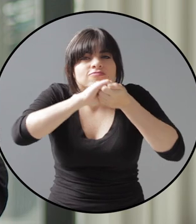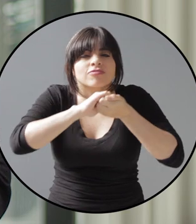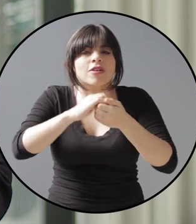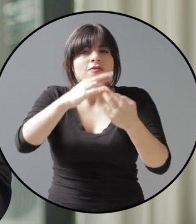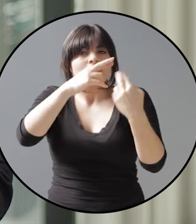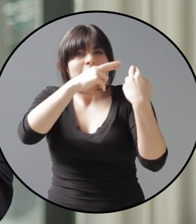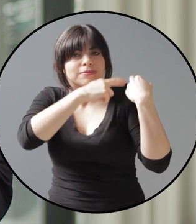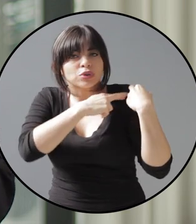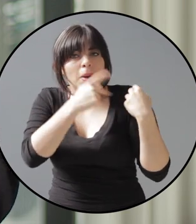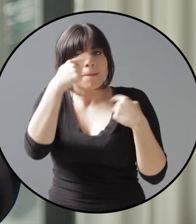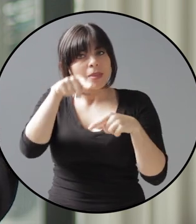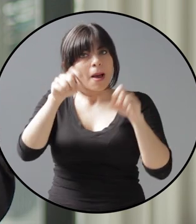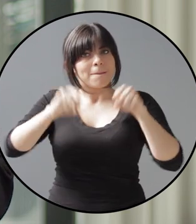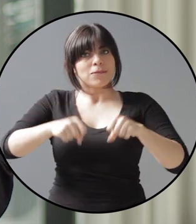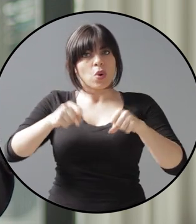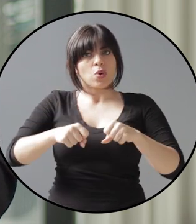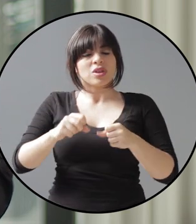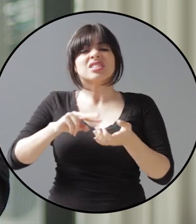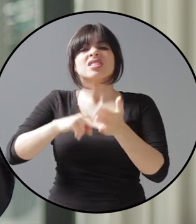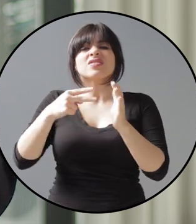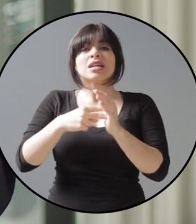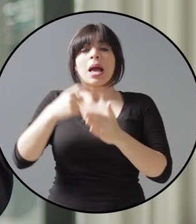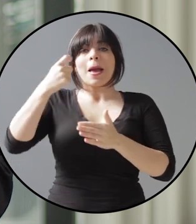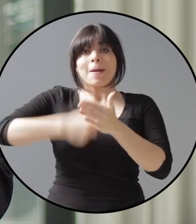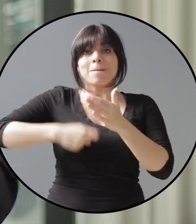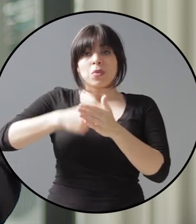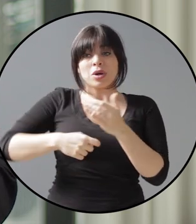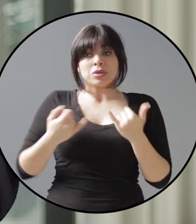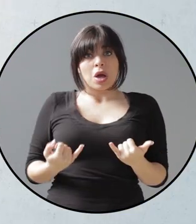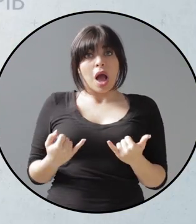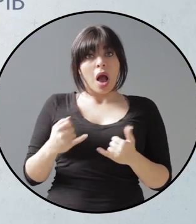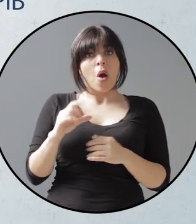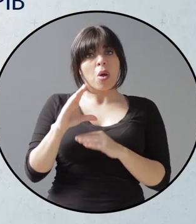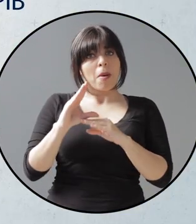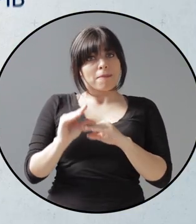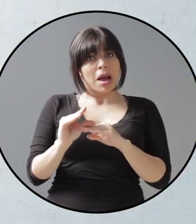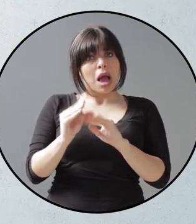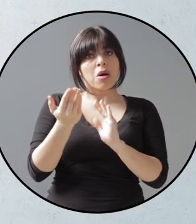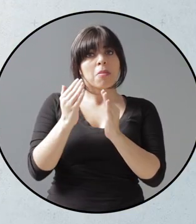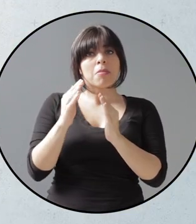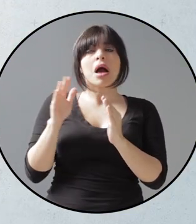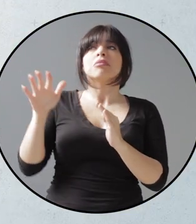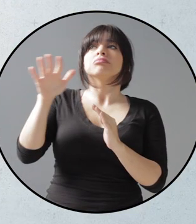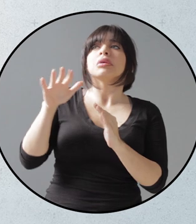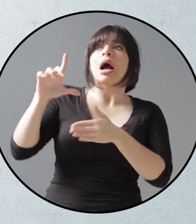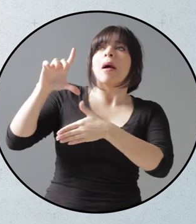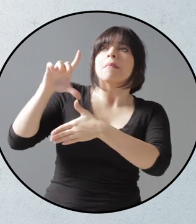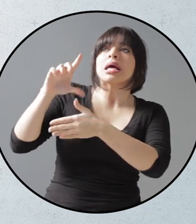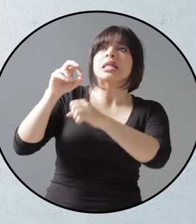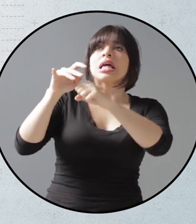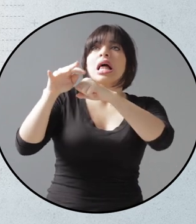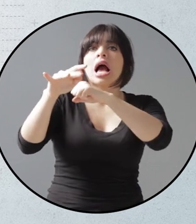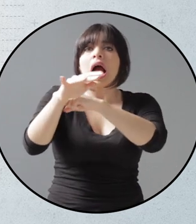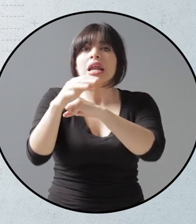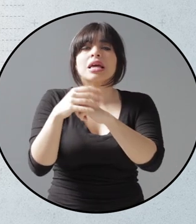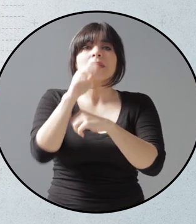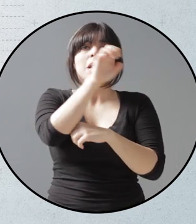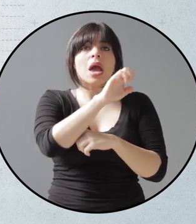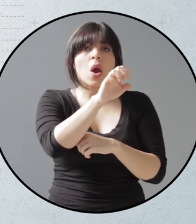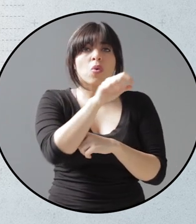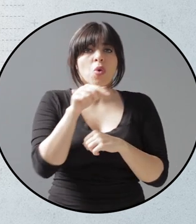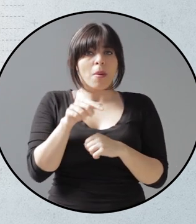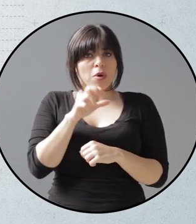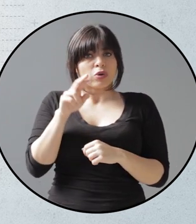la solidaridad. Es aumentar los impuestos que en Costa Rica son relativamente bajos en comparación con América Latina y el Caribe,